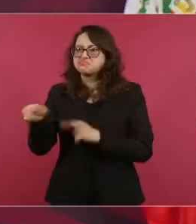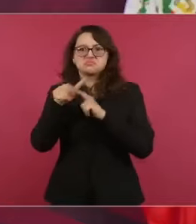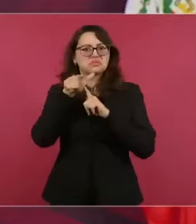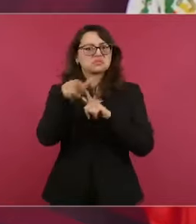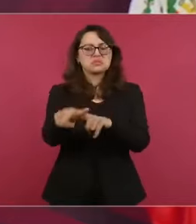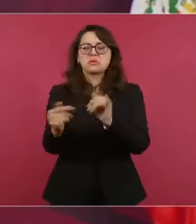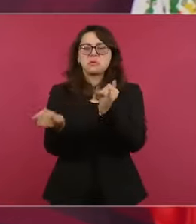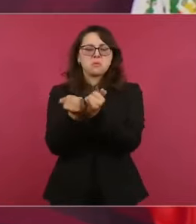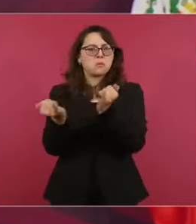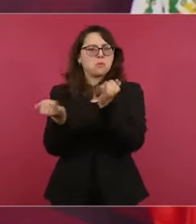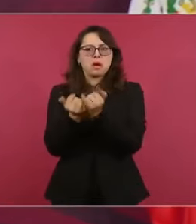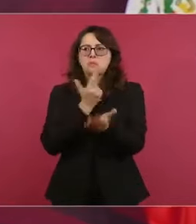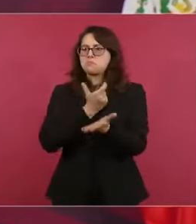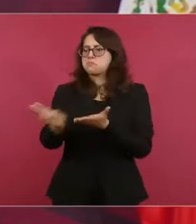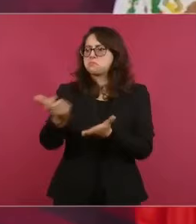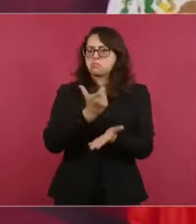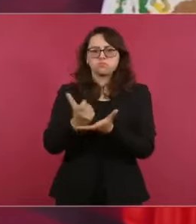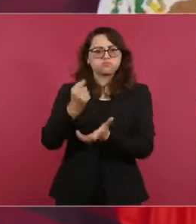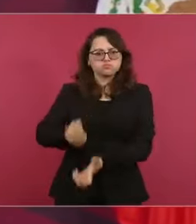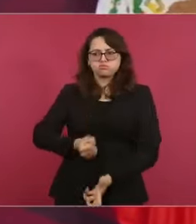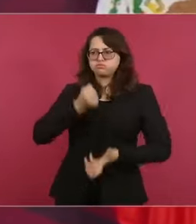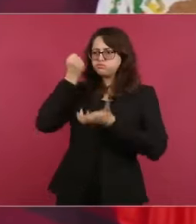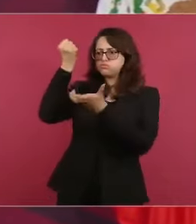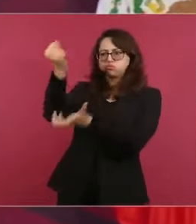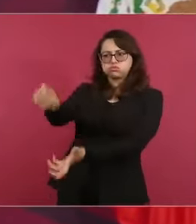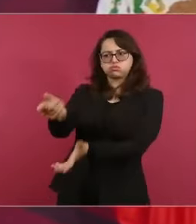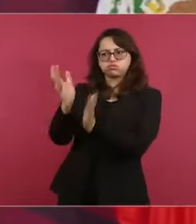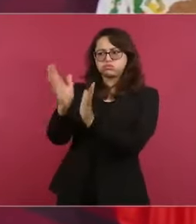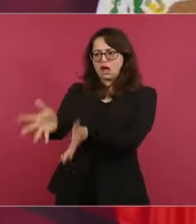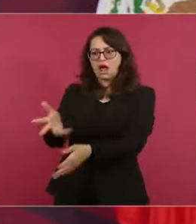esto es totalmente piramidal.